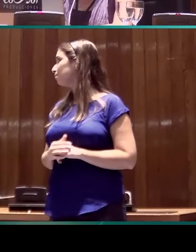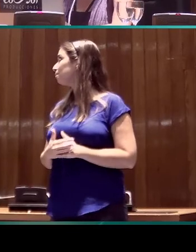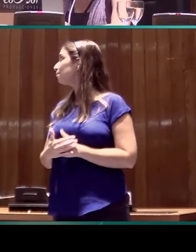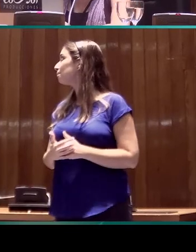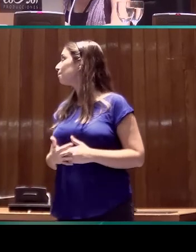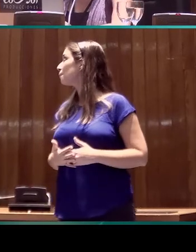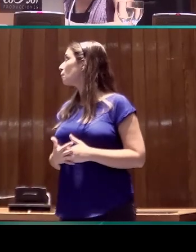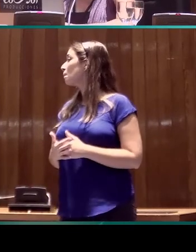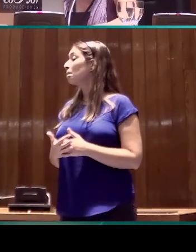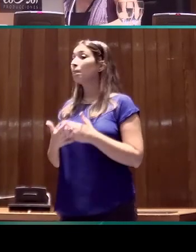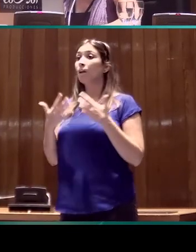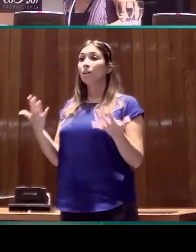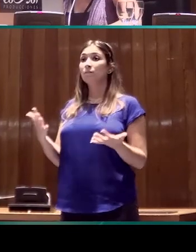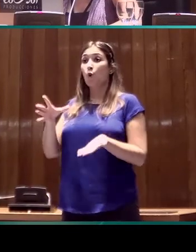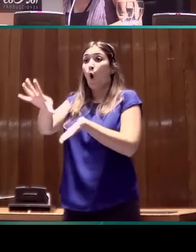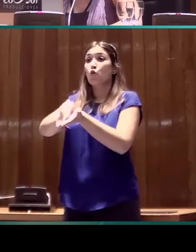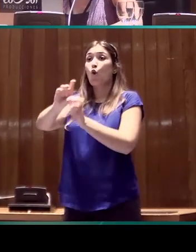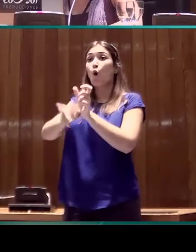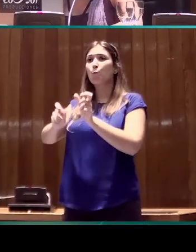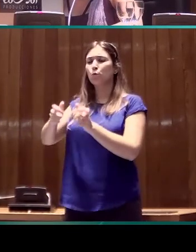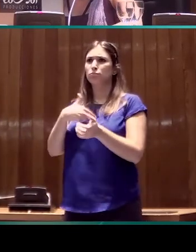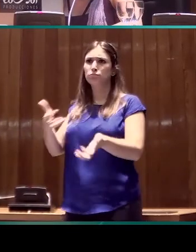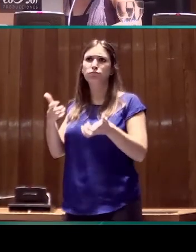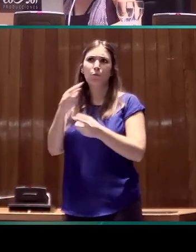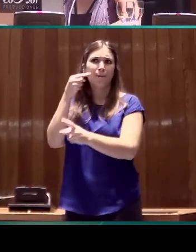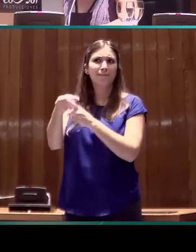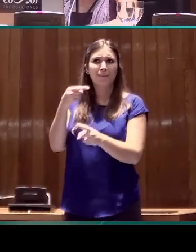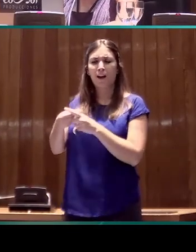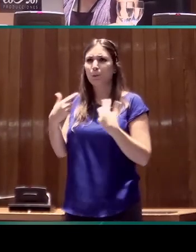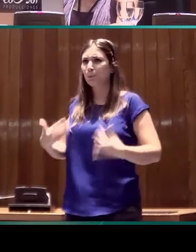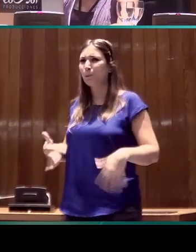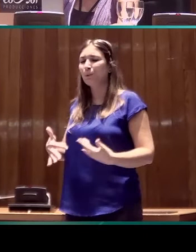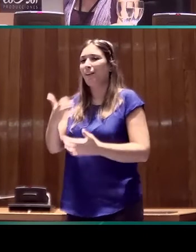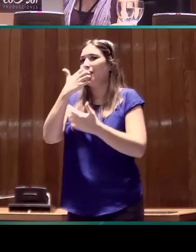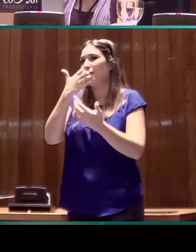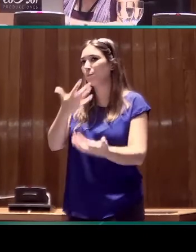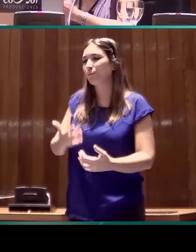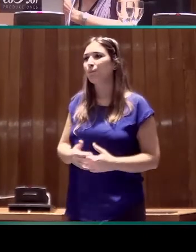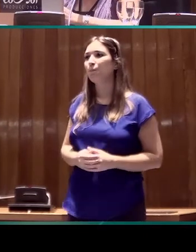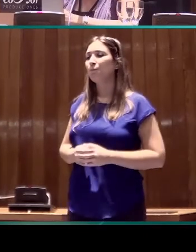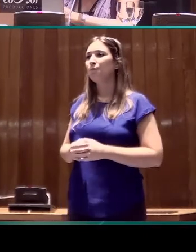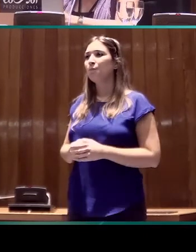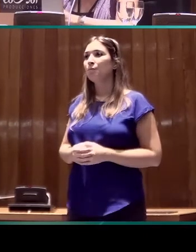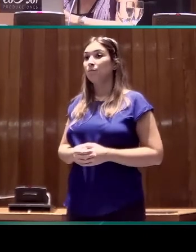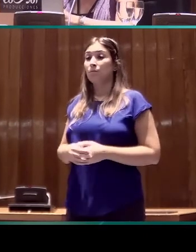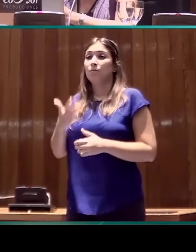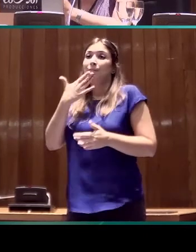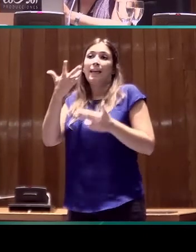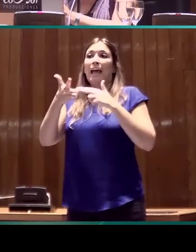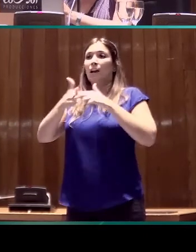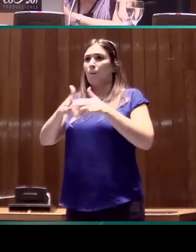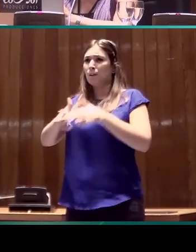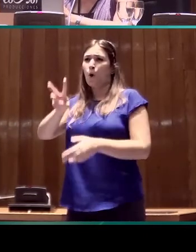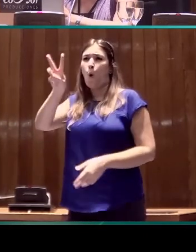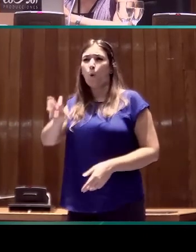Claro, las ventajas que tiene un corpus son enormes. Por un lado, tenemos una herramienta muy